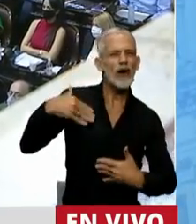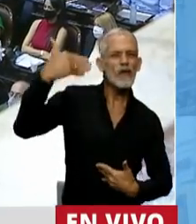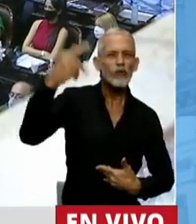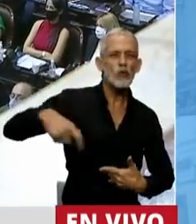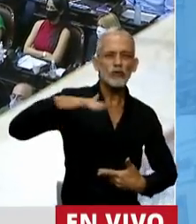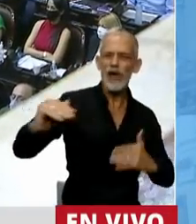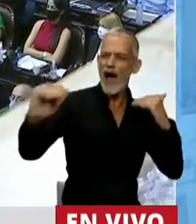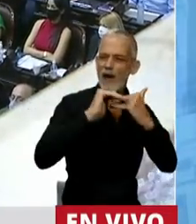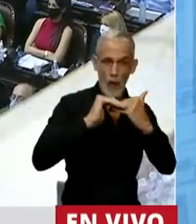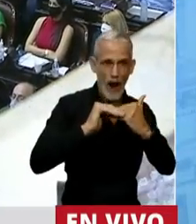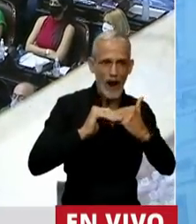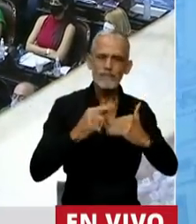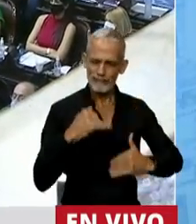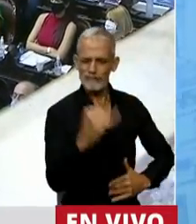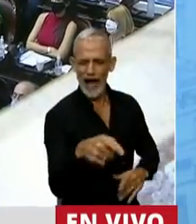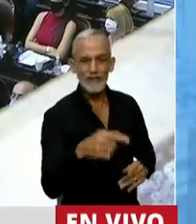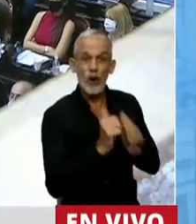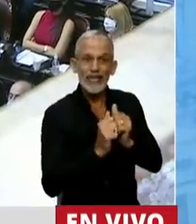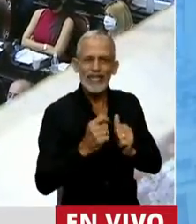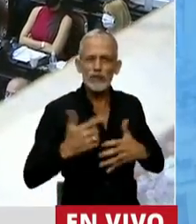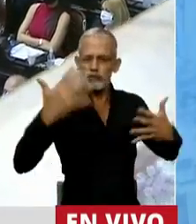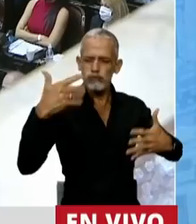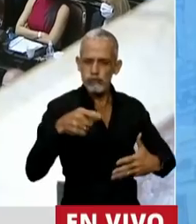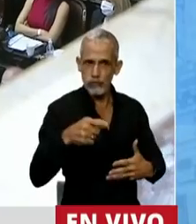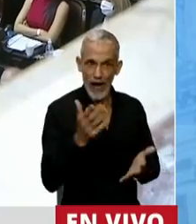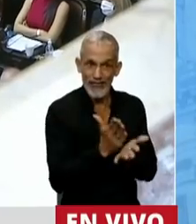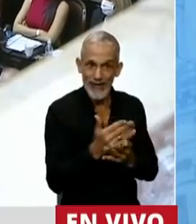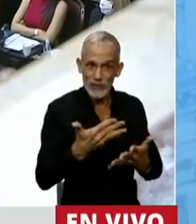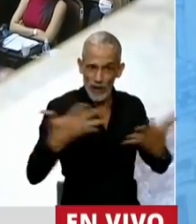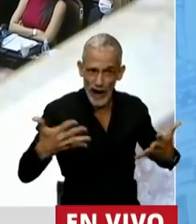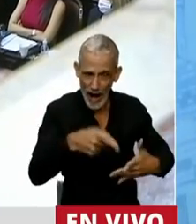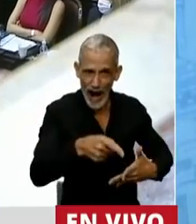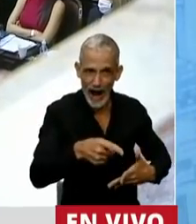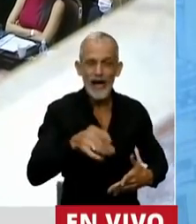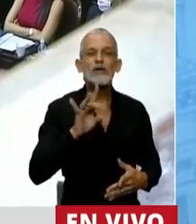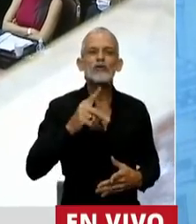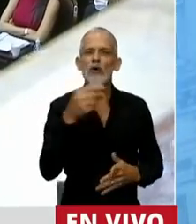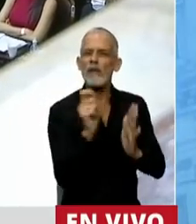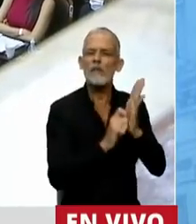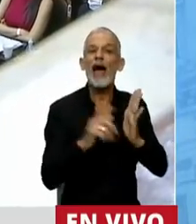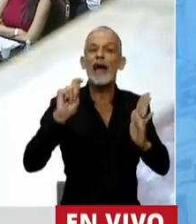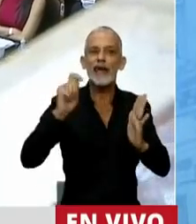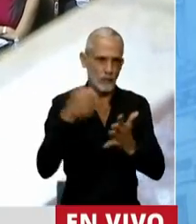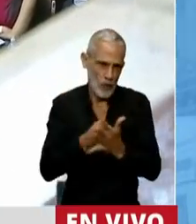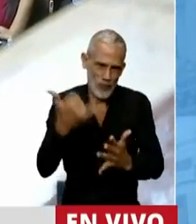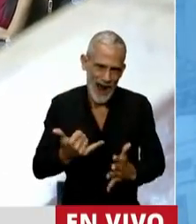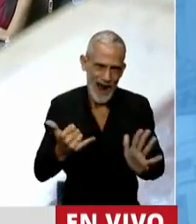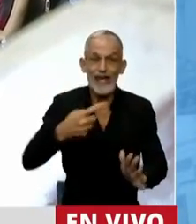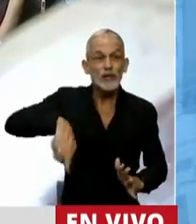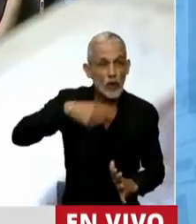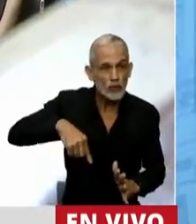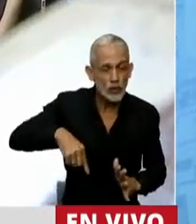iguales les recuerdo que en la historia grande de la ampliación de derechos solo se inscriben los que luchan y